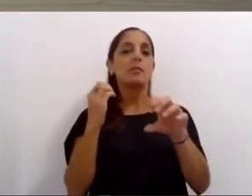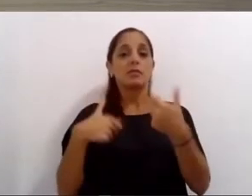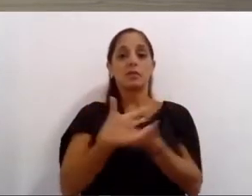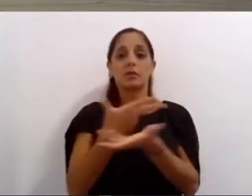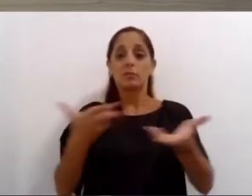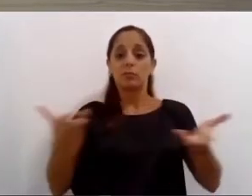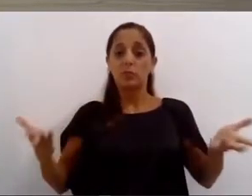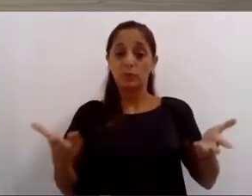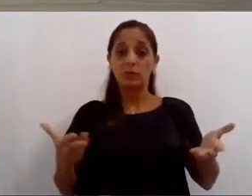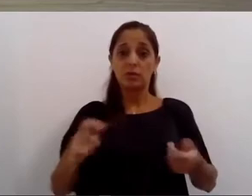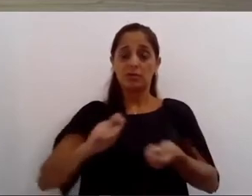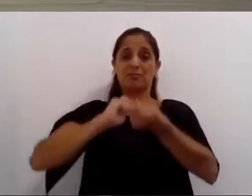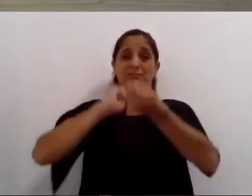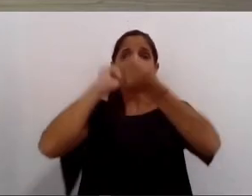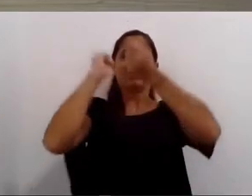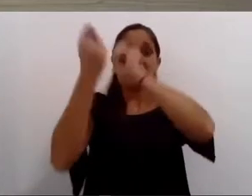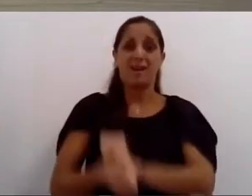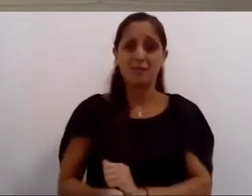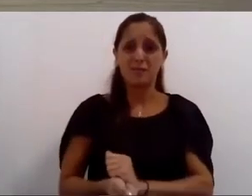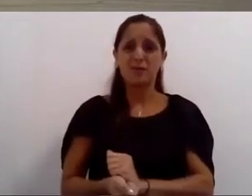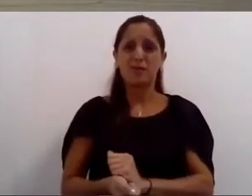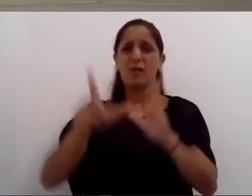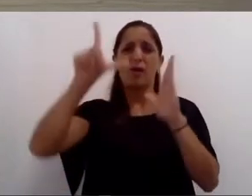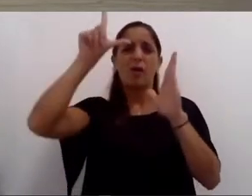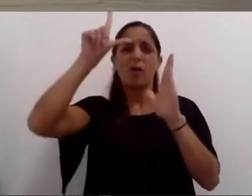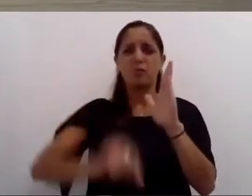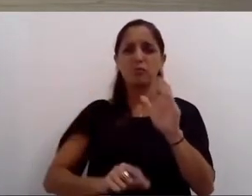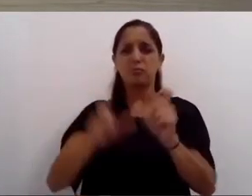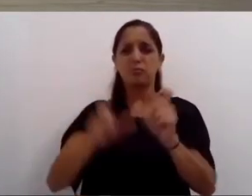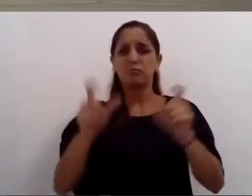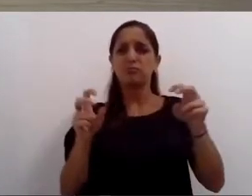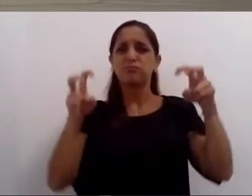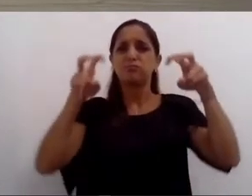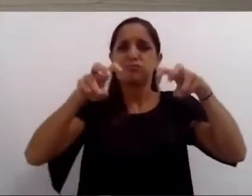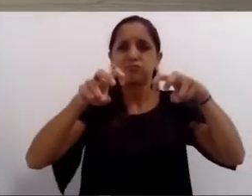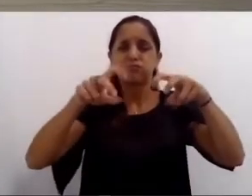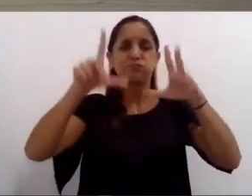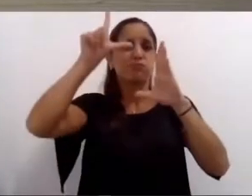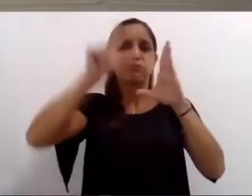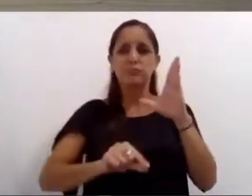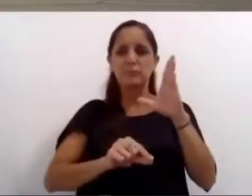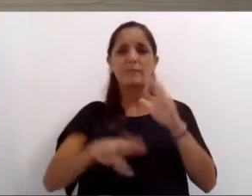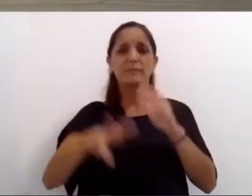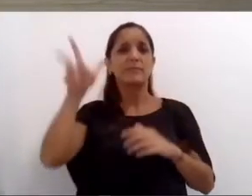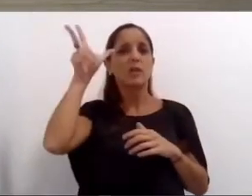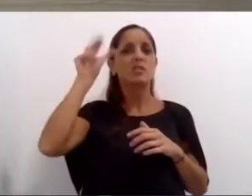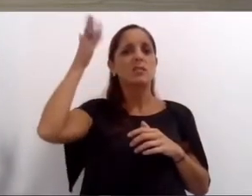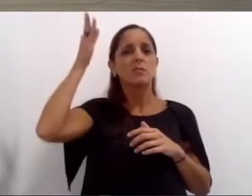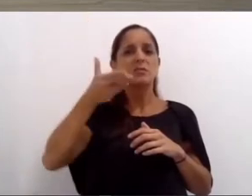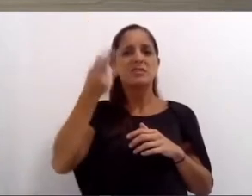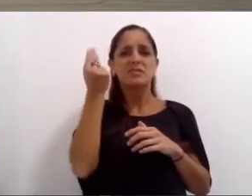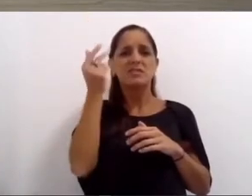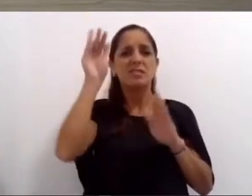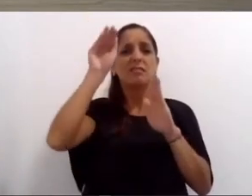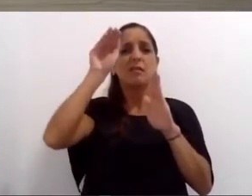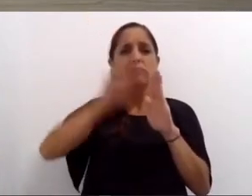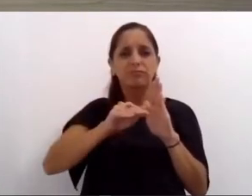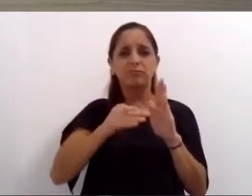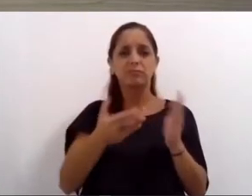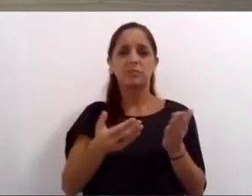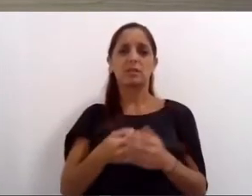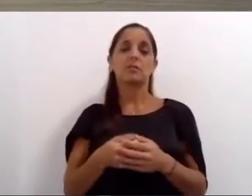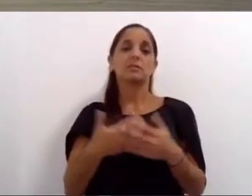.000 rosaneños por día a transportar 100.000 con una baja en la recaudación de un 80% en el peor momento de la pandemia